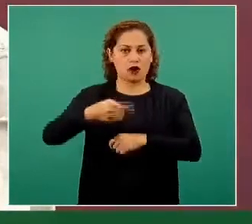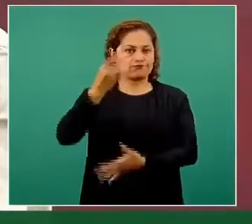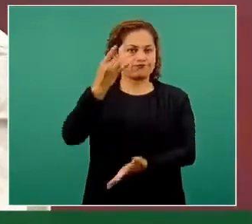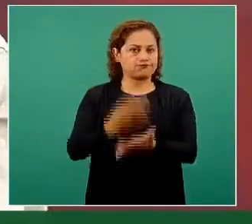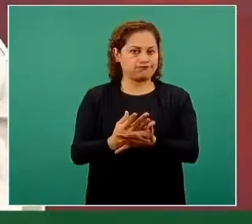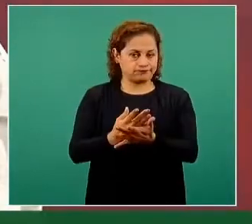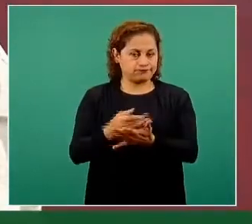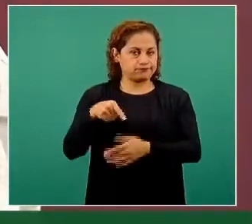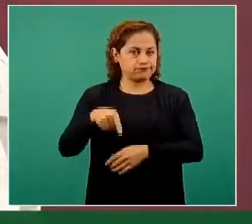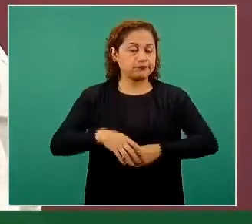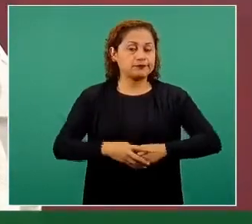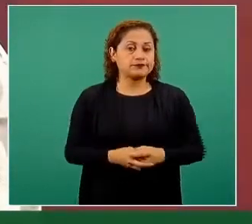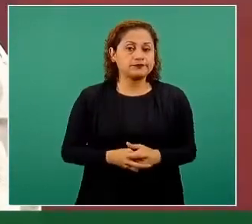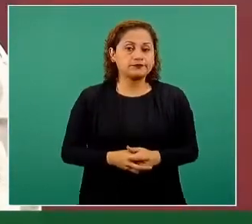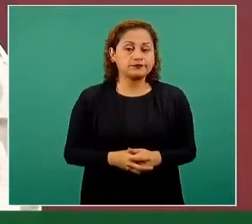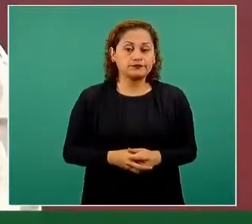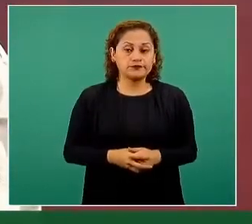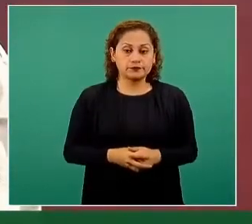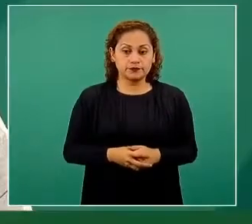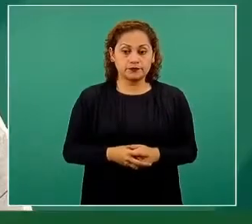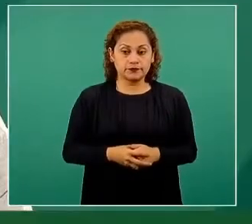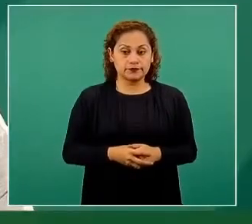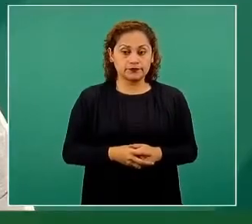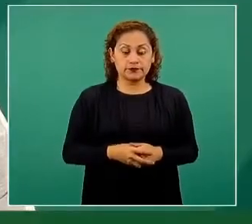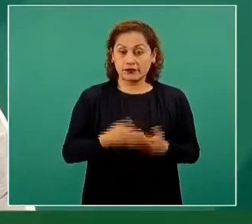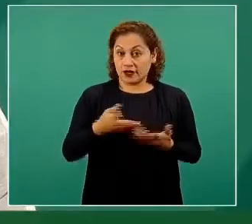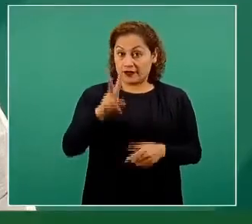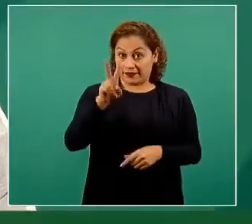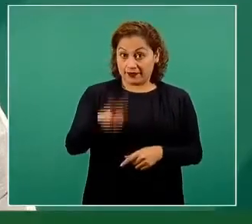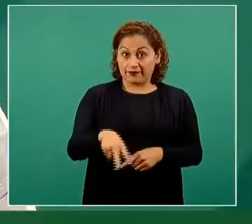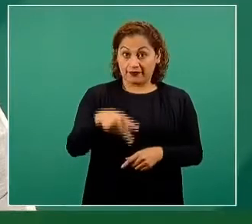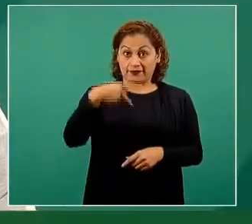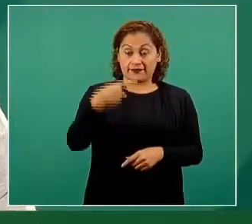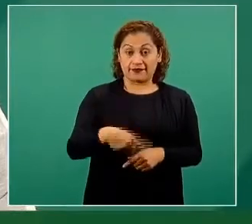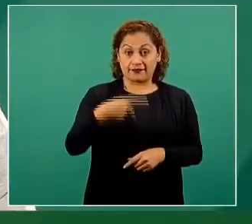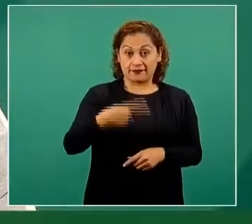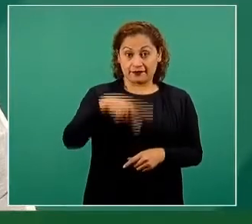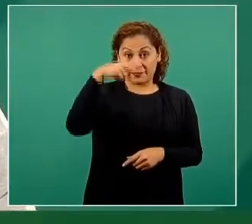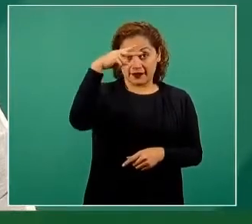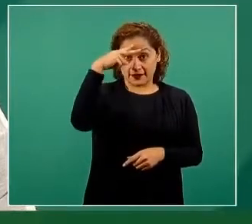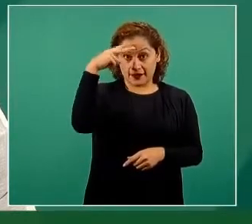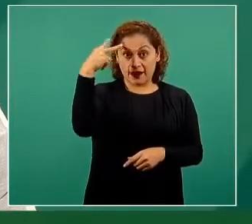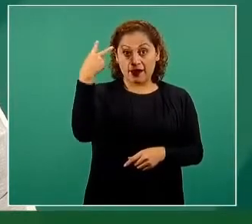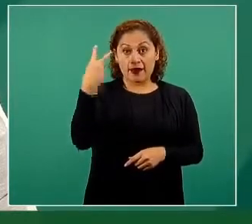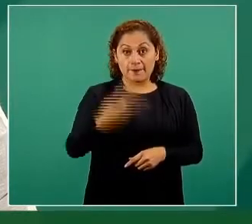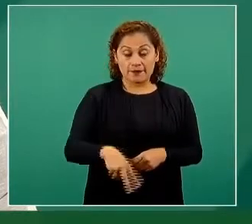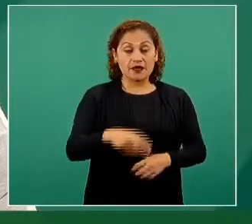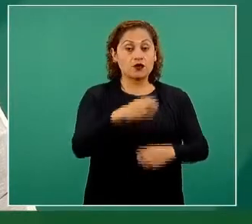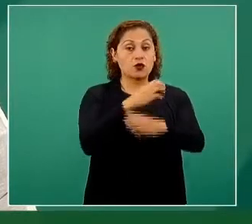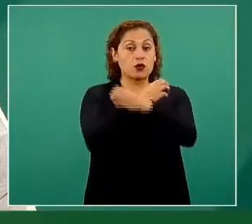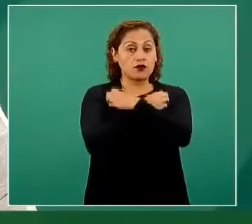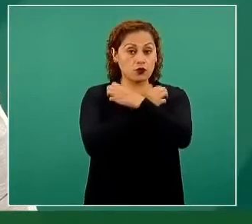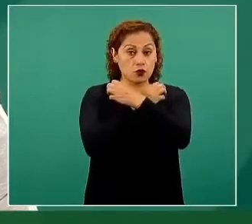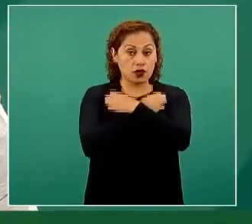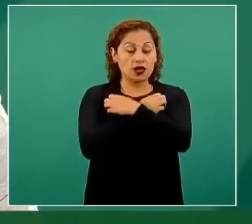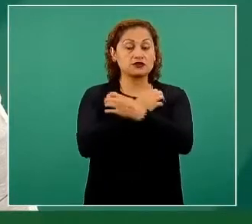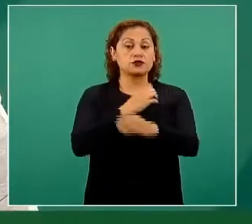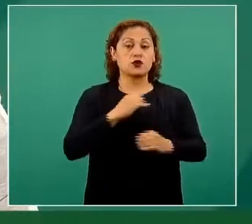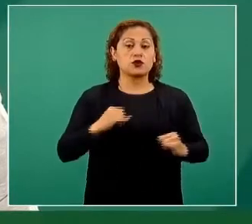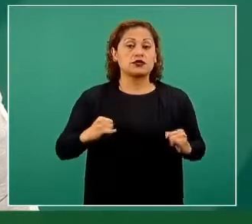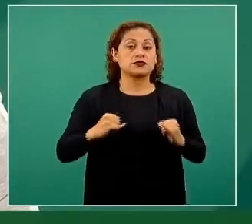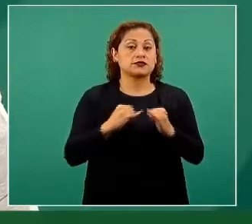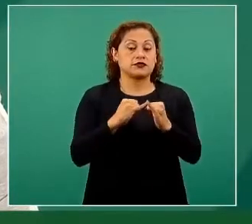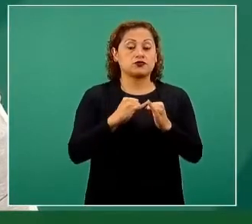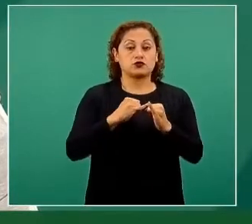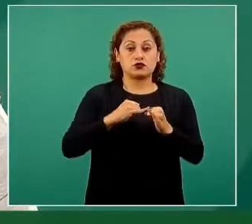Esto además, y esto es motivo de orgullo para las instituciones educativas y de investigación públicas nacionales,